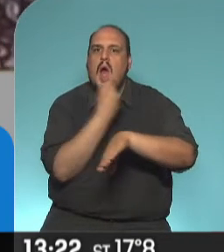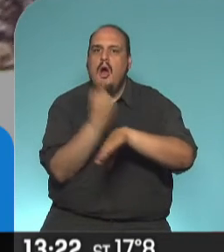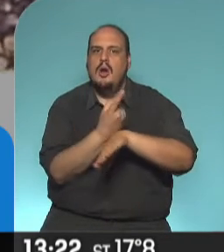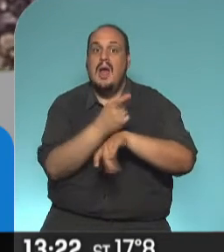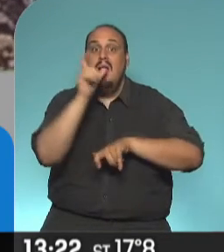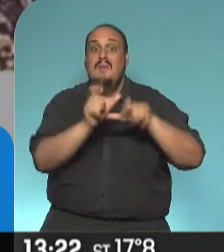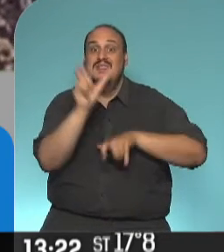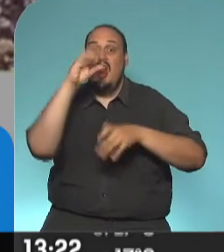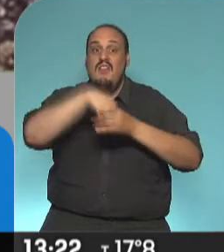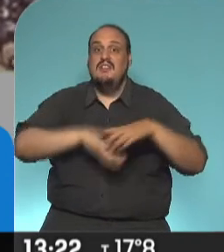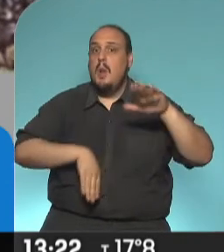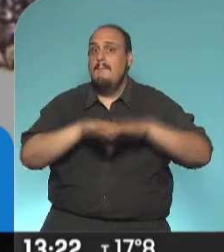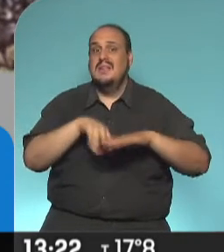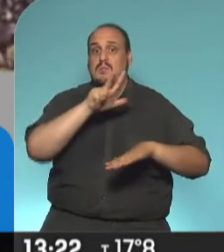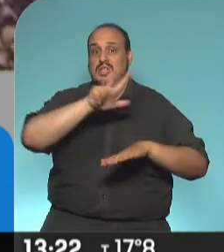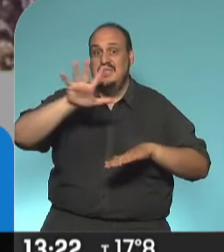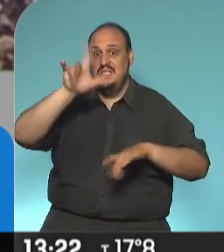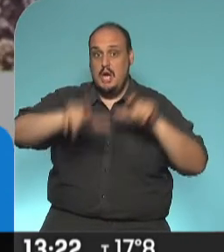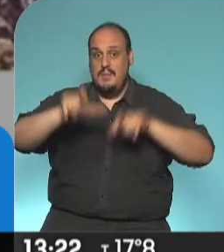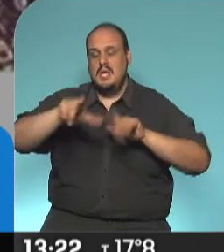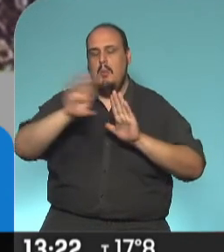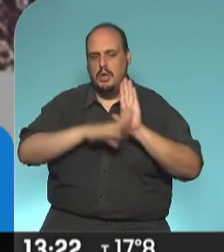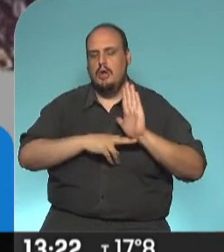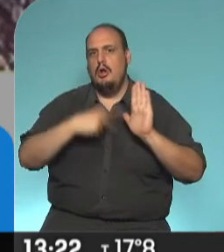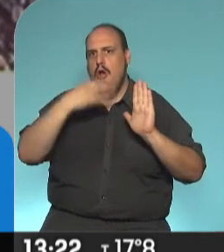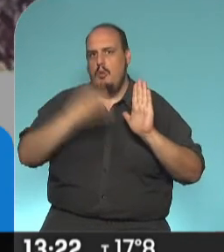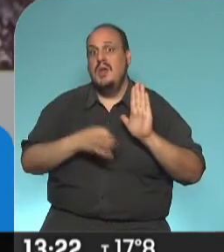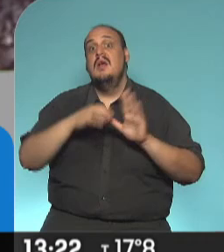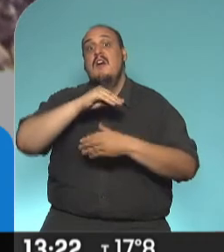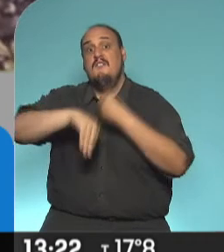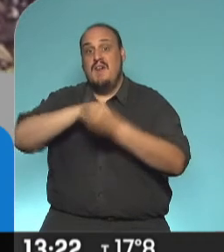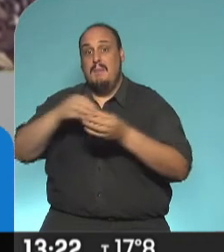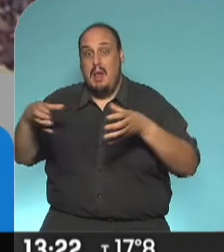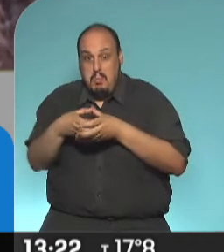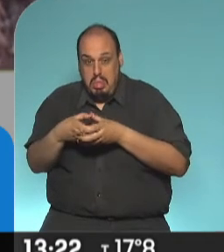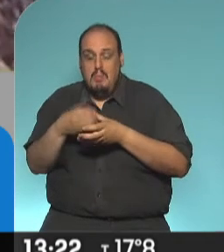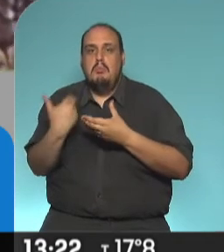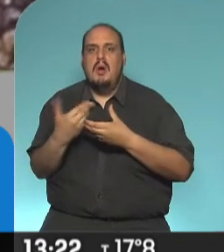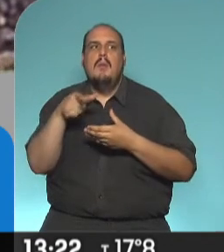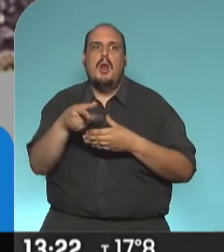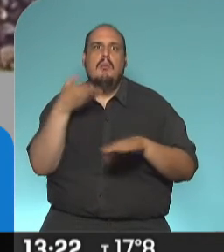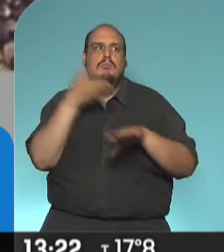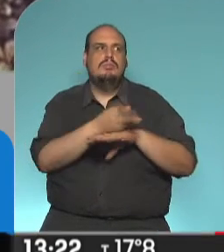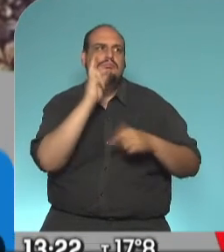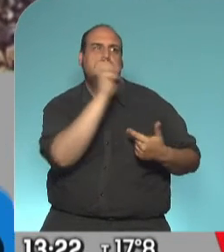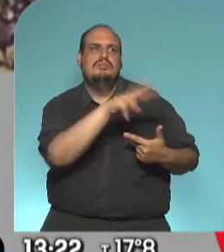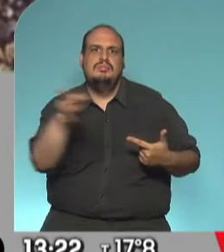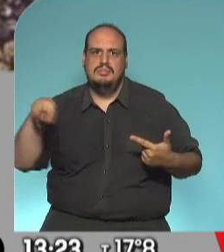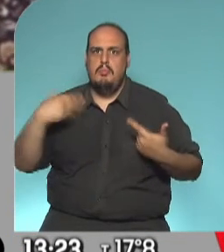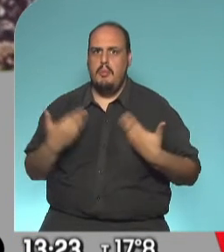visitantes por hora, mucho protocolo, reducido a grupos familiares también, pero bueno, es la posibilidad de encontrarlos con el arte.